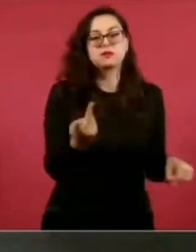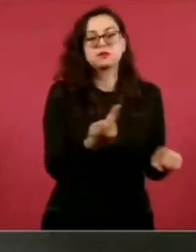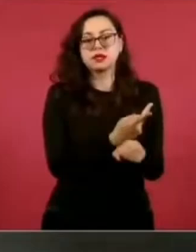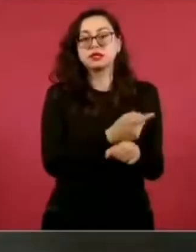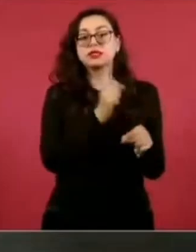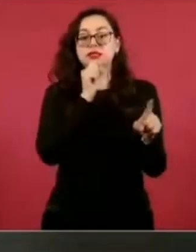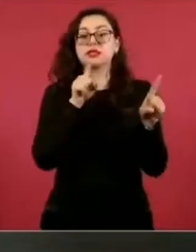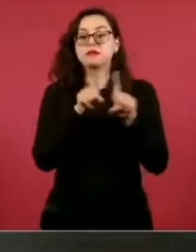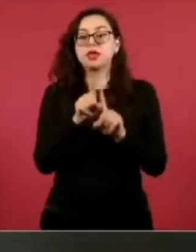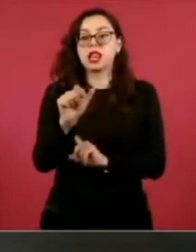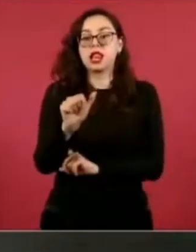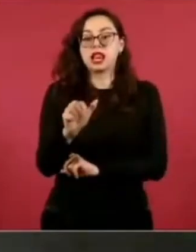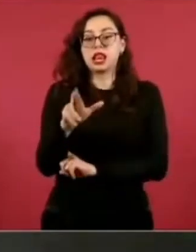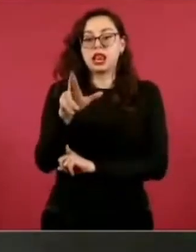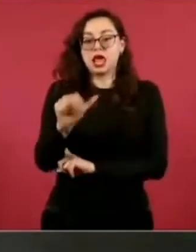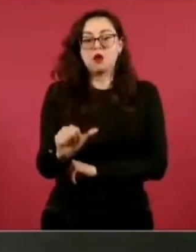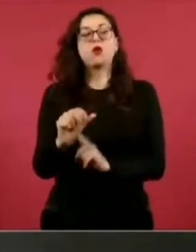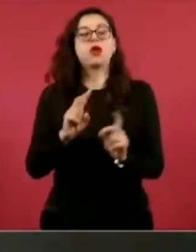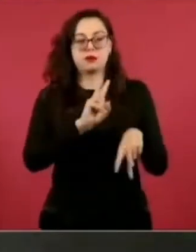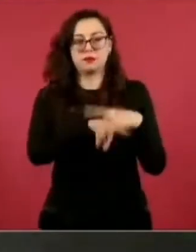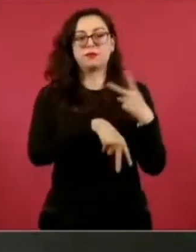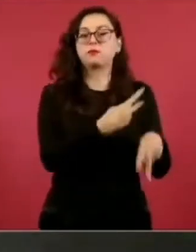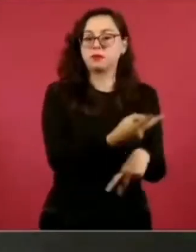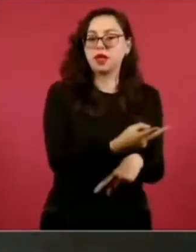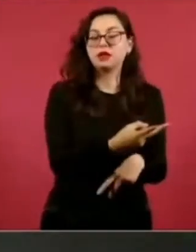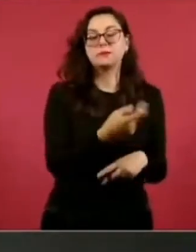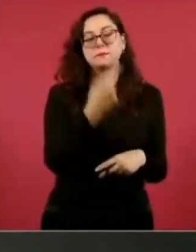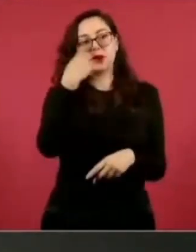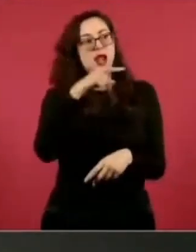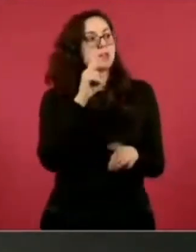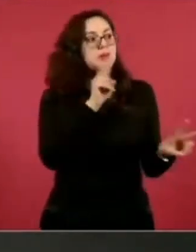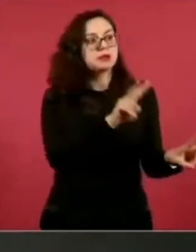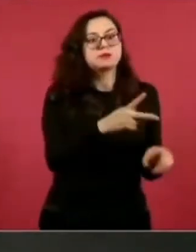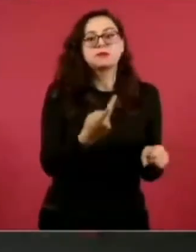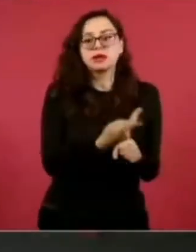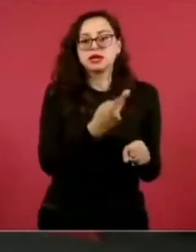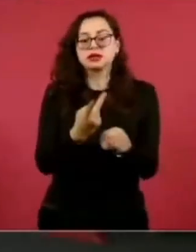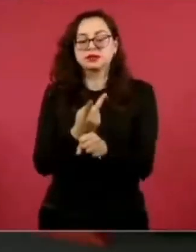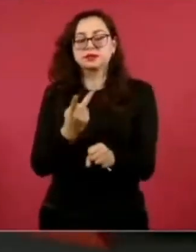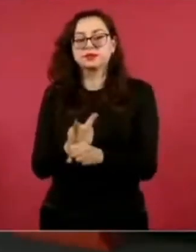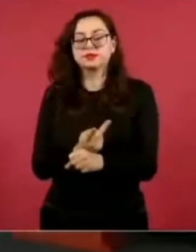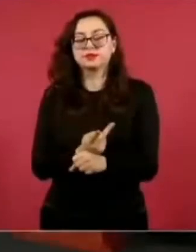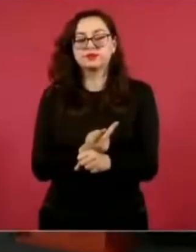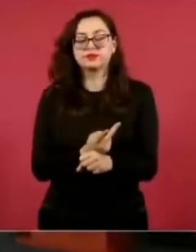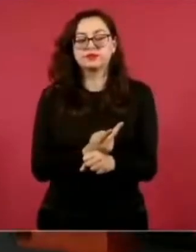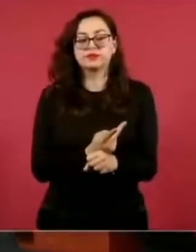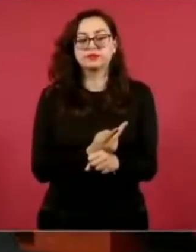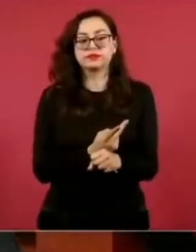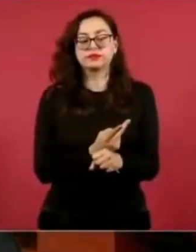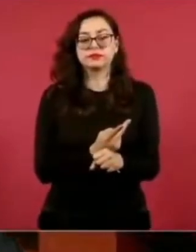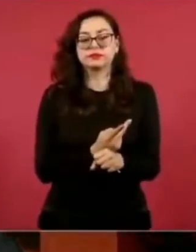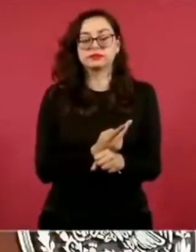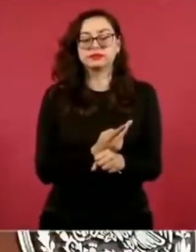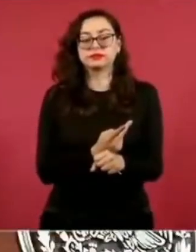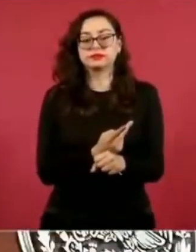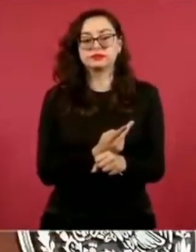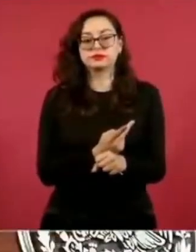Velázquez de Protección Civil y